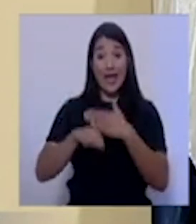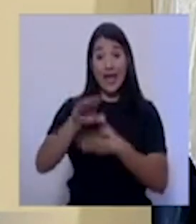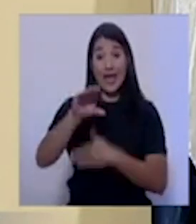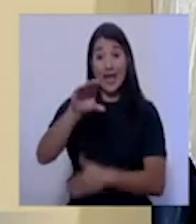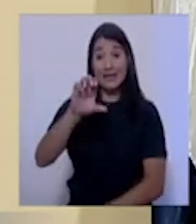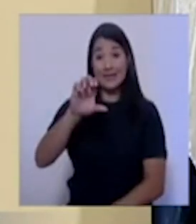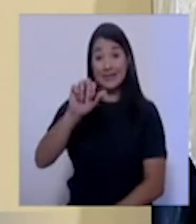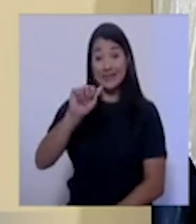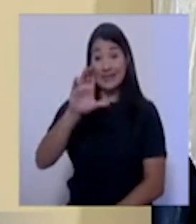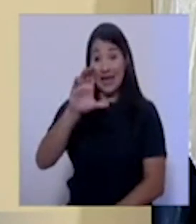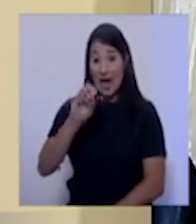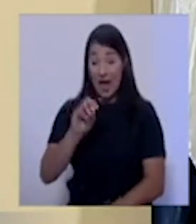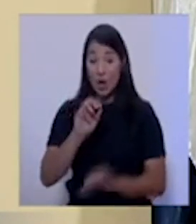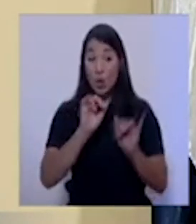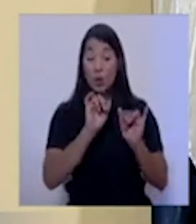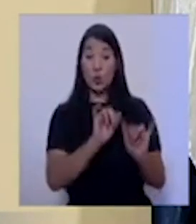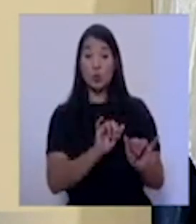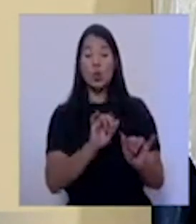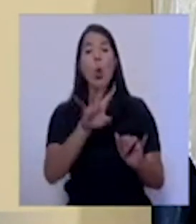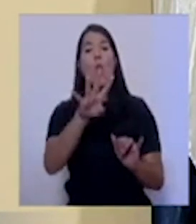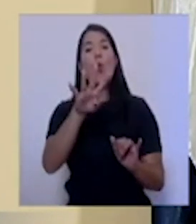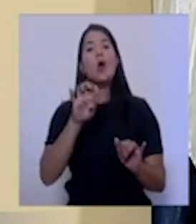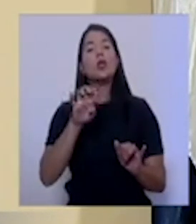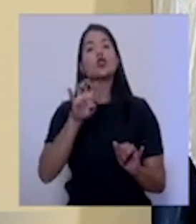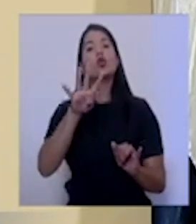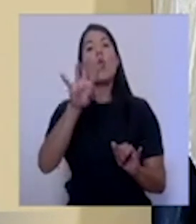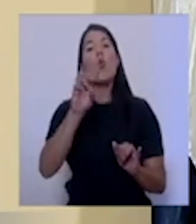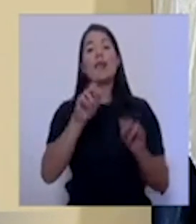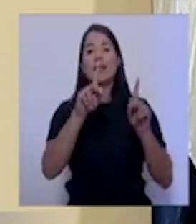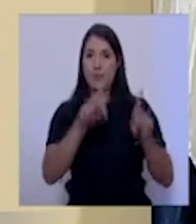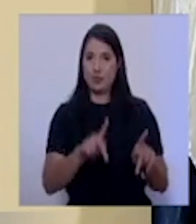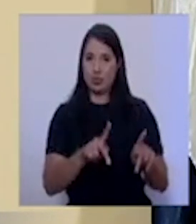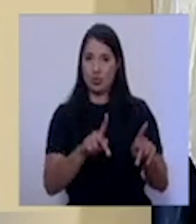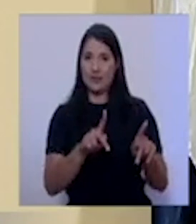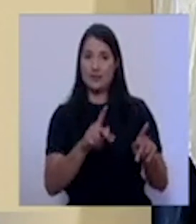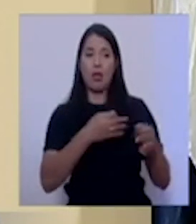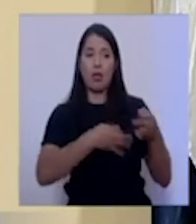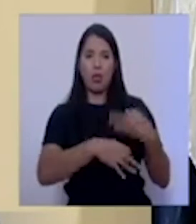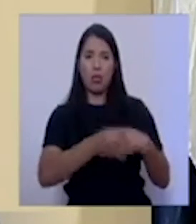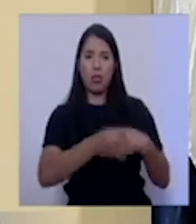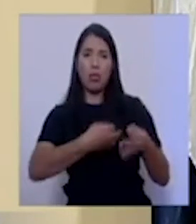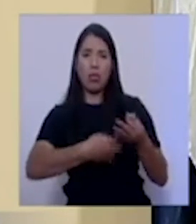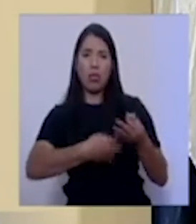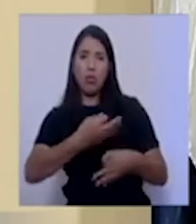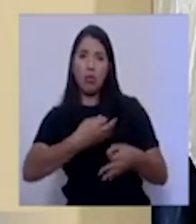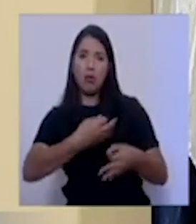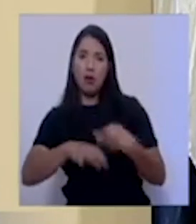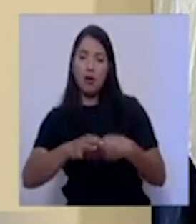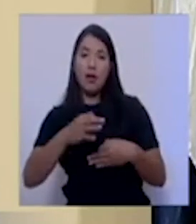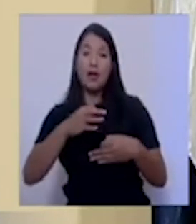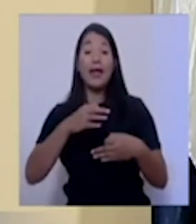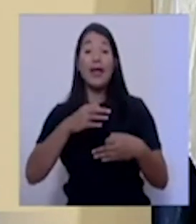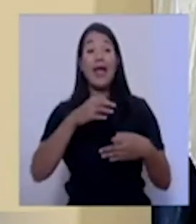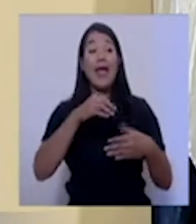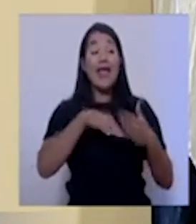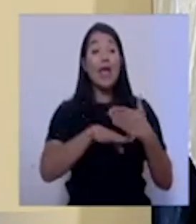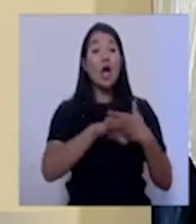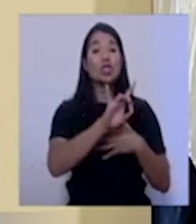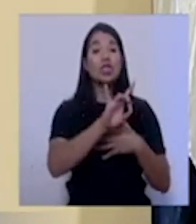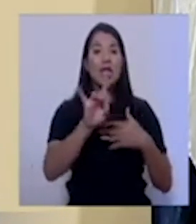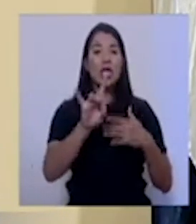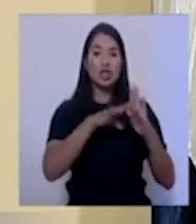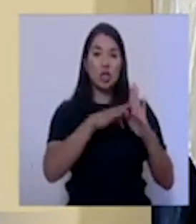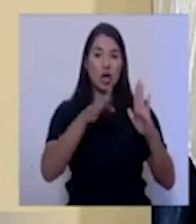tenido internados 440 pacientes que han ido rotando en estas 88 camas que hay en el SIACO.